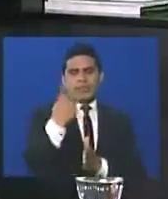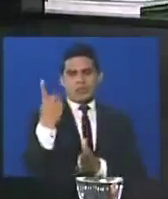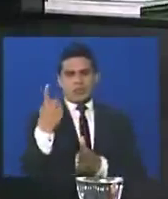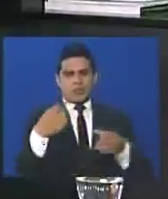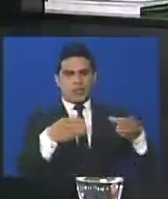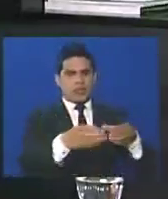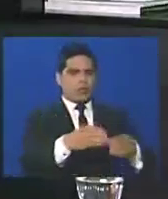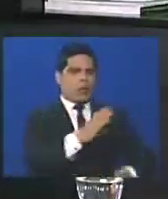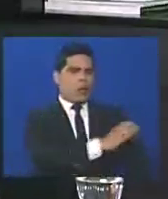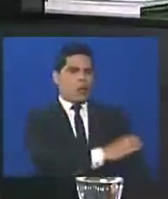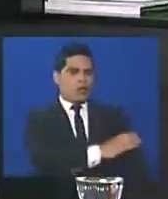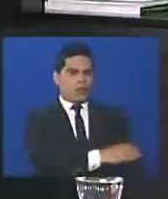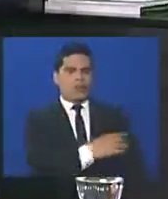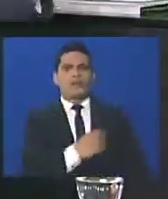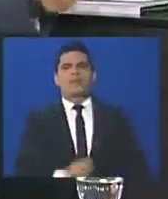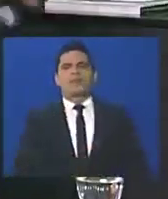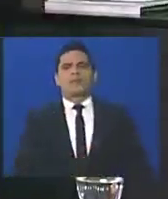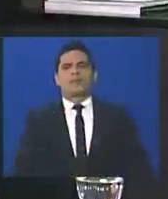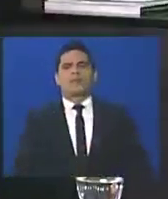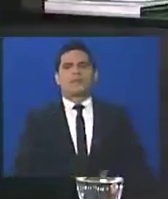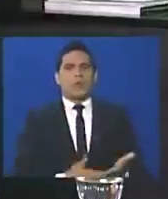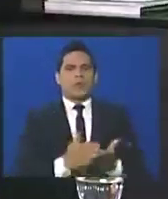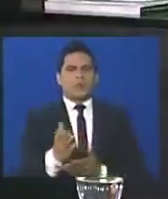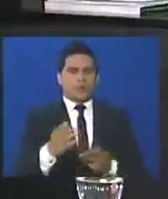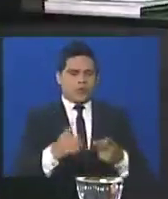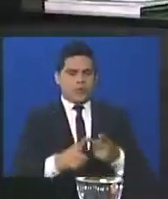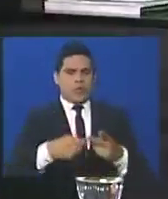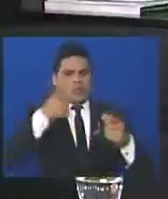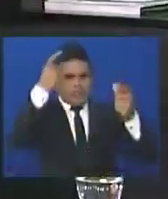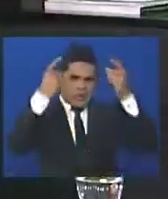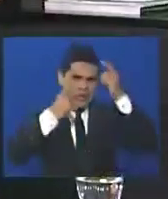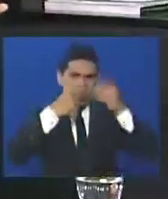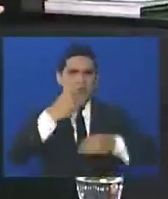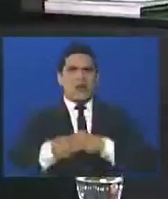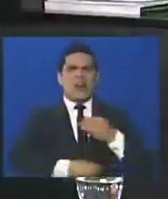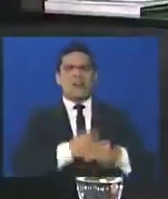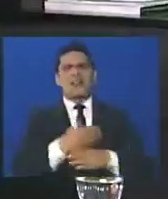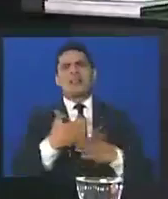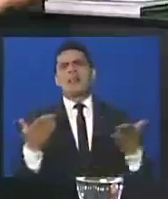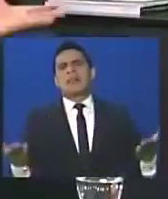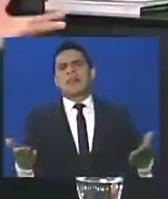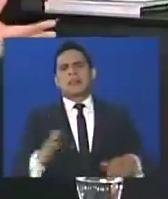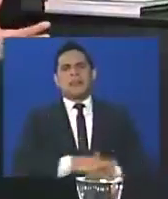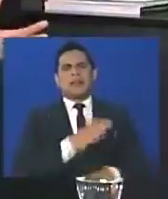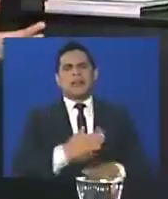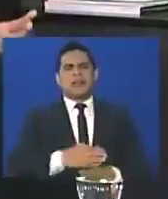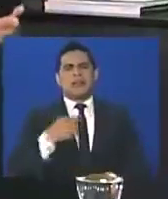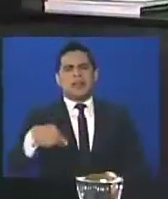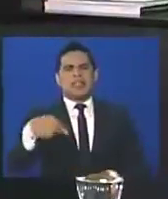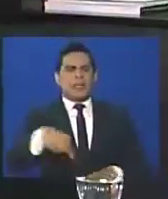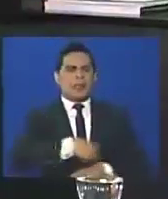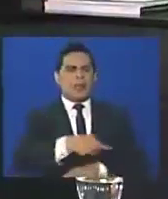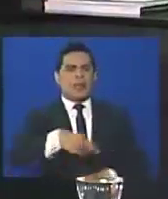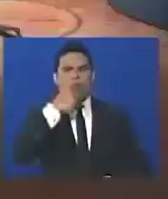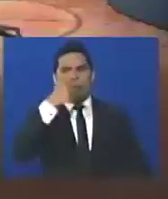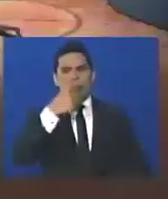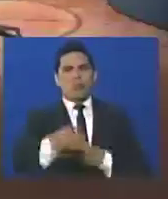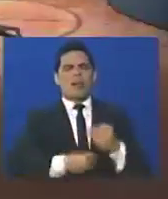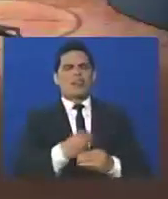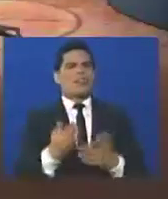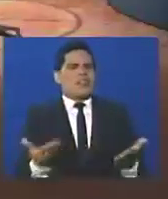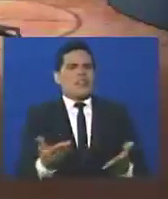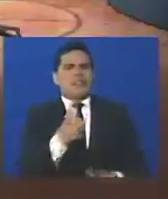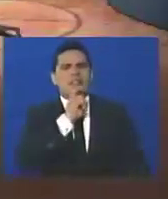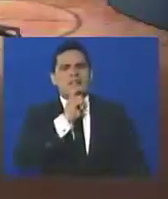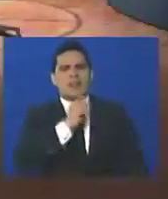sector de la oposición, sigue el lado del chavismo, ¿qué debe hacer dirigente política, qué debe hacer la dirigencia en este momento tan